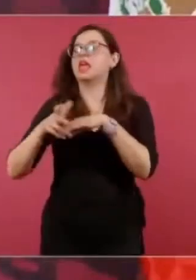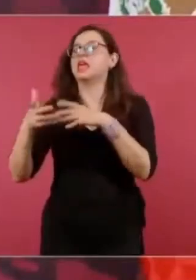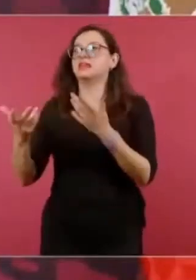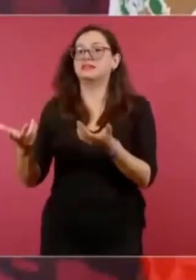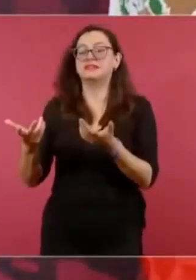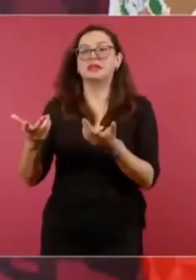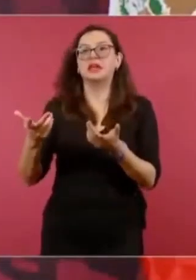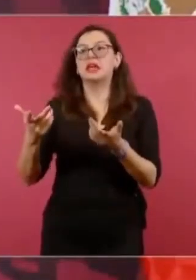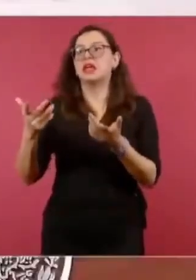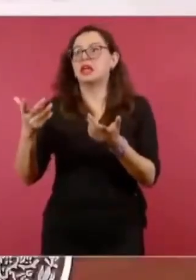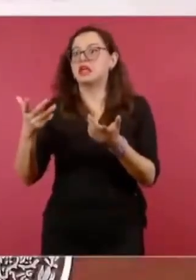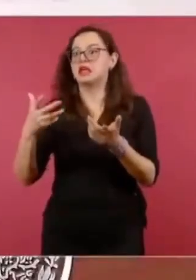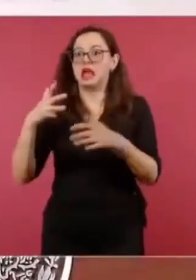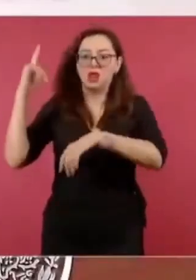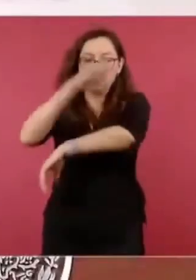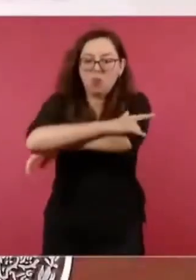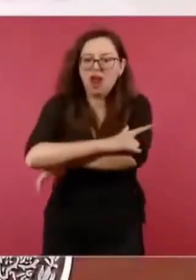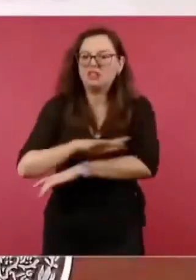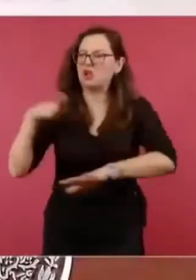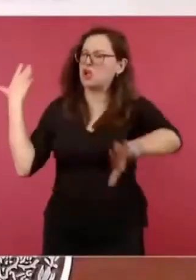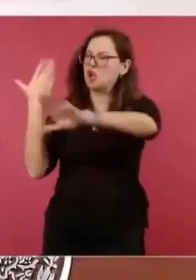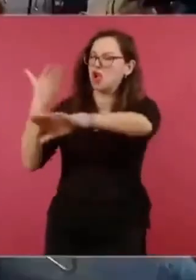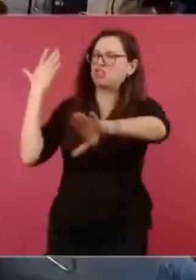ya se le va a pasar. Pero bueno,